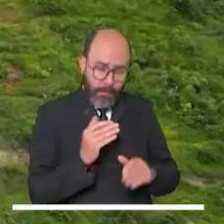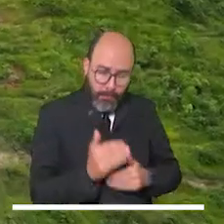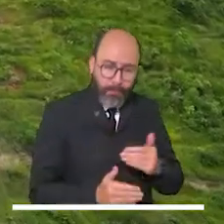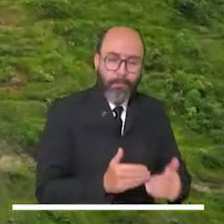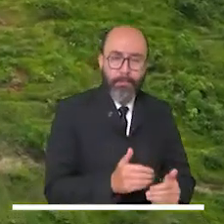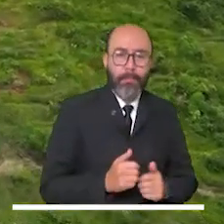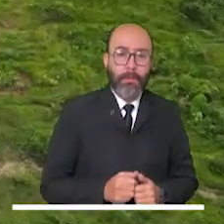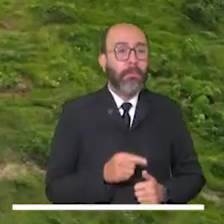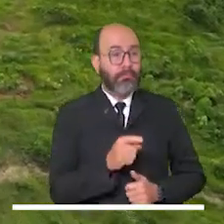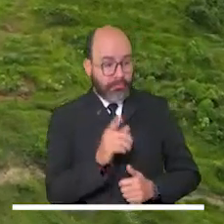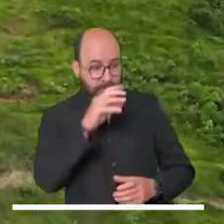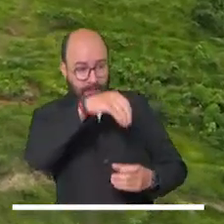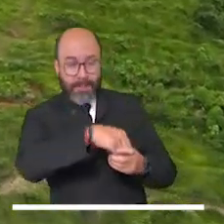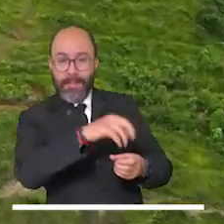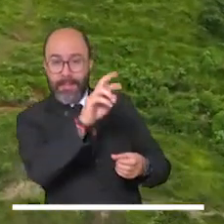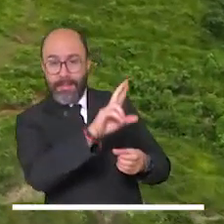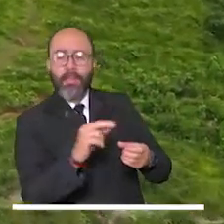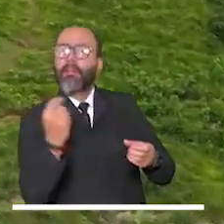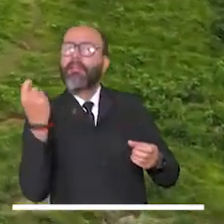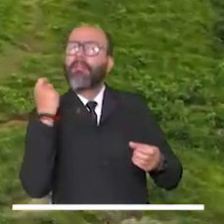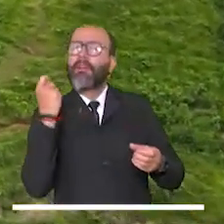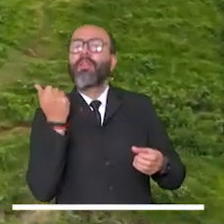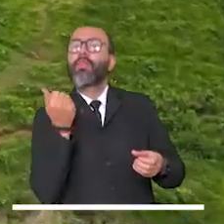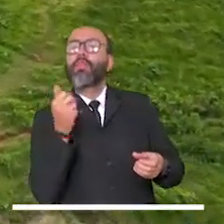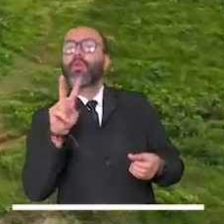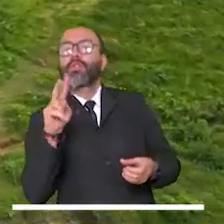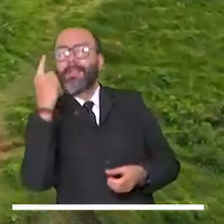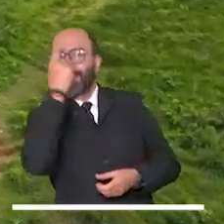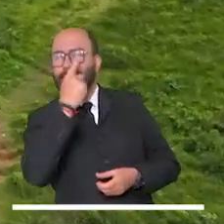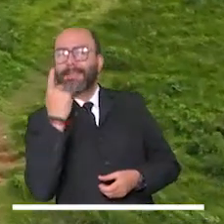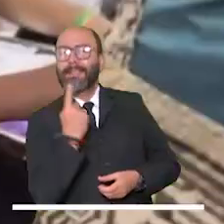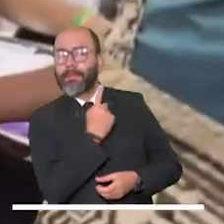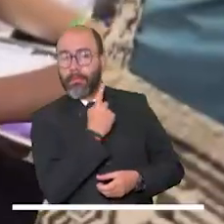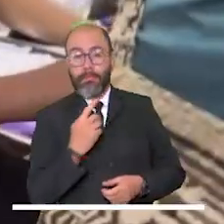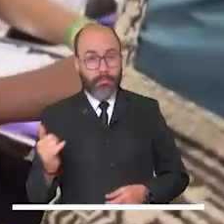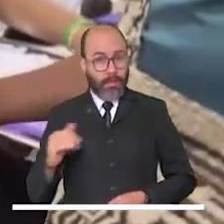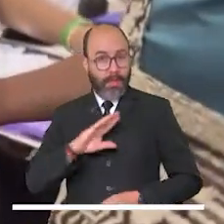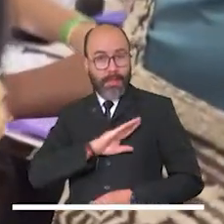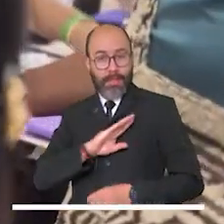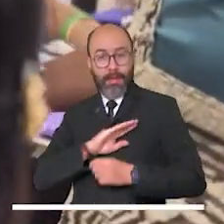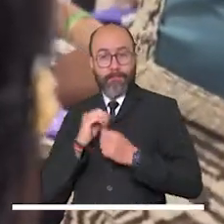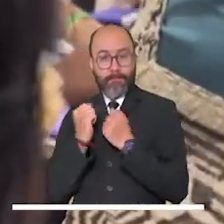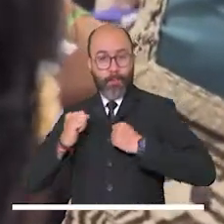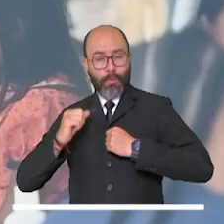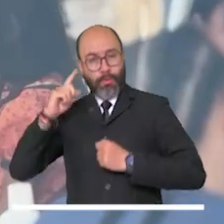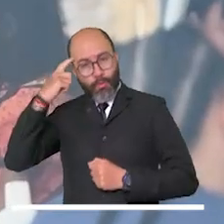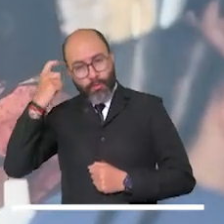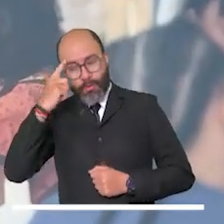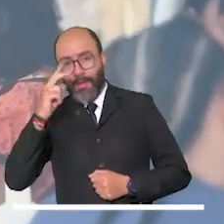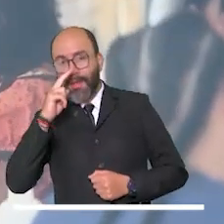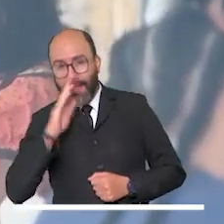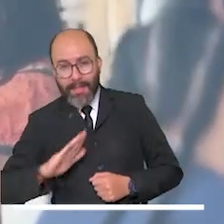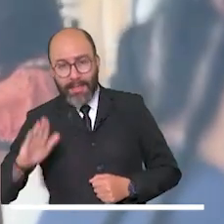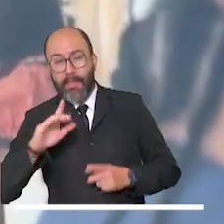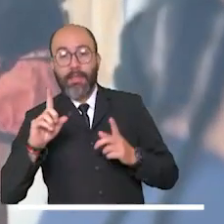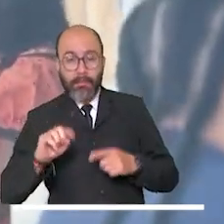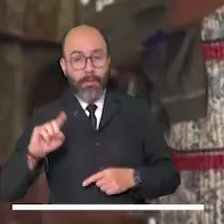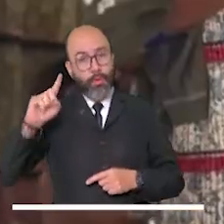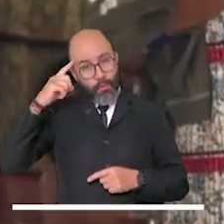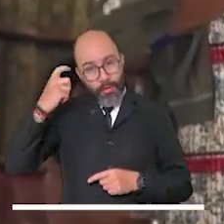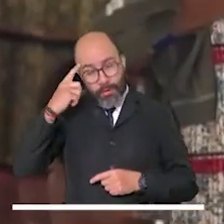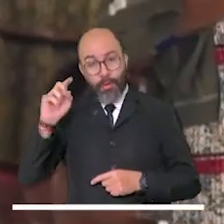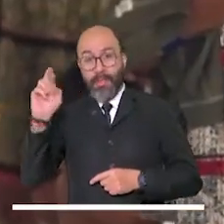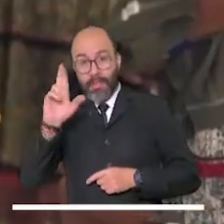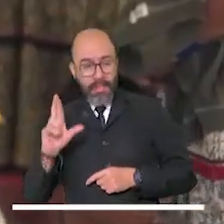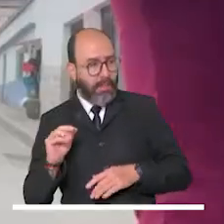Retornaron a Risaralda el pasado 12 de septiembre, después de que la Alcaldía de Bogotá, el Gobierno Nacional y la Gobernación de Risaralda permitió